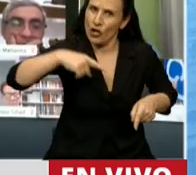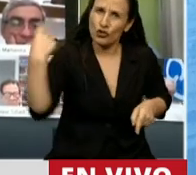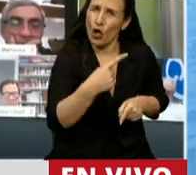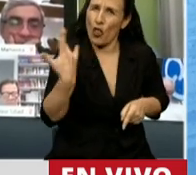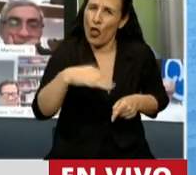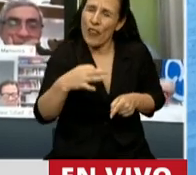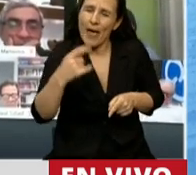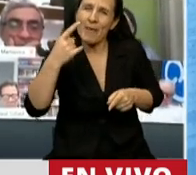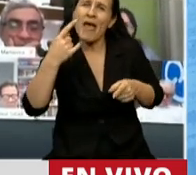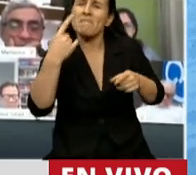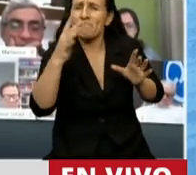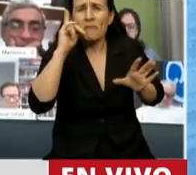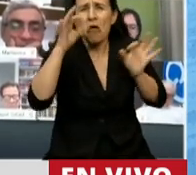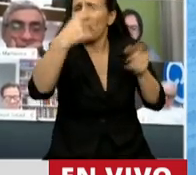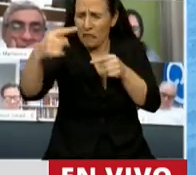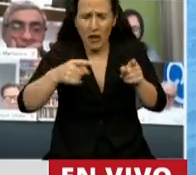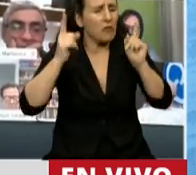aún manteniendo las diferencias.